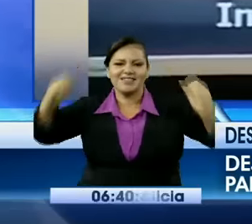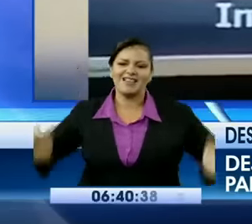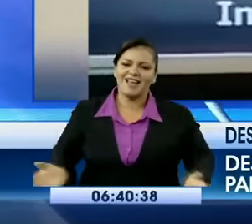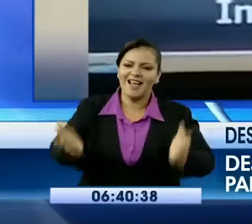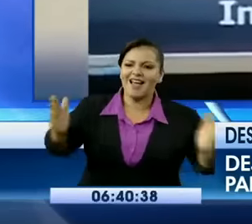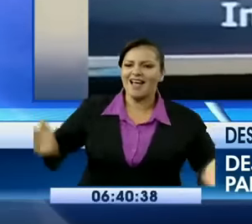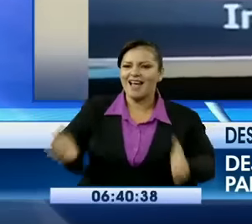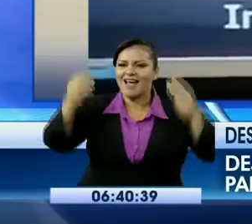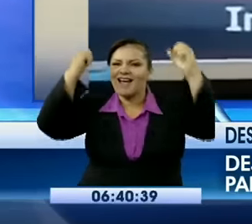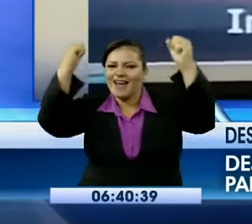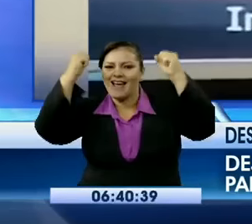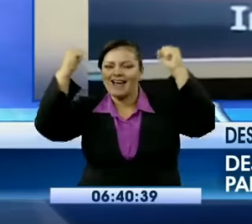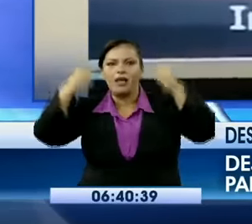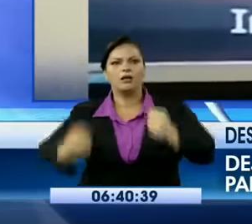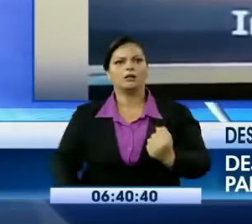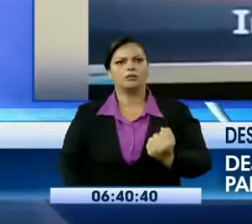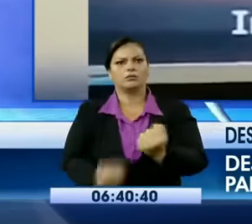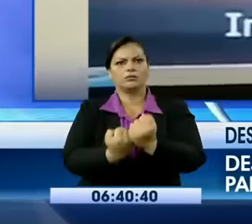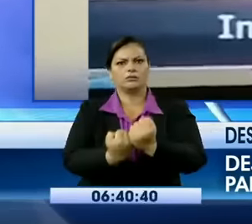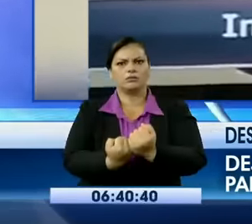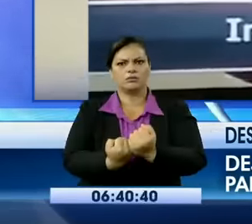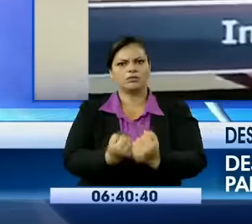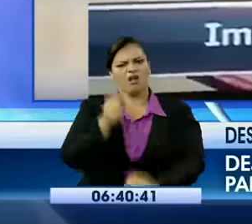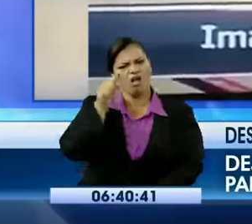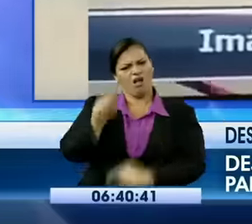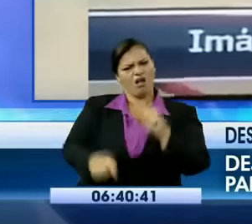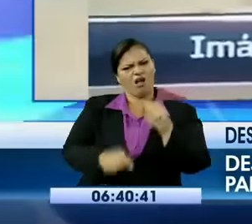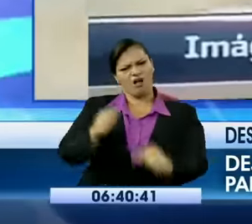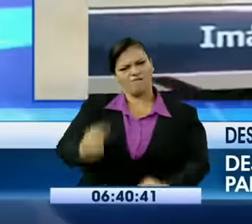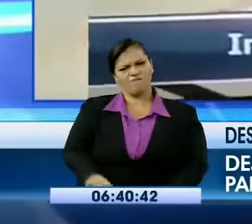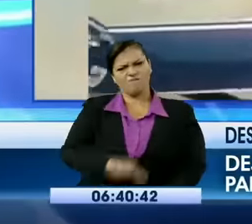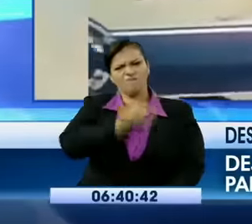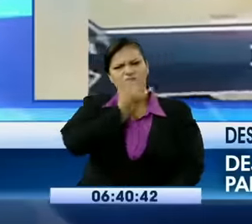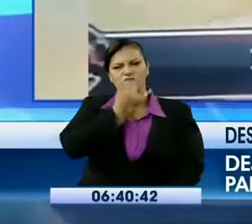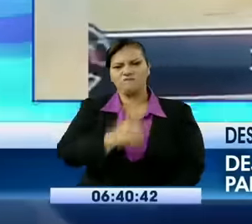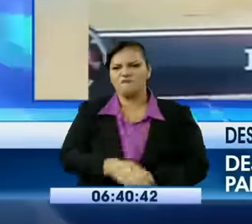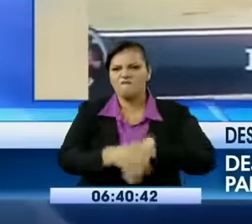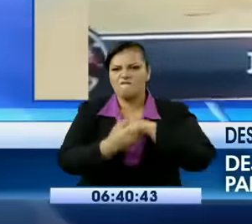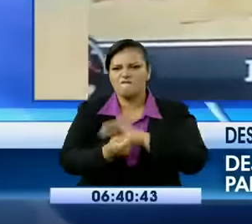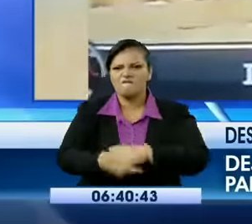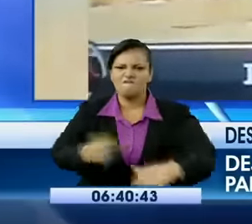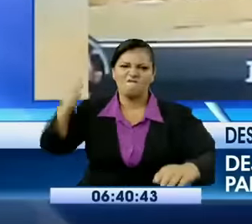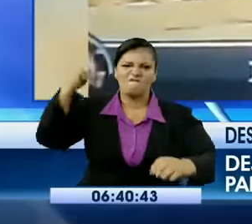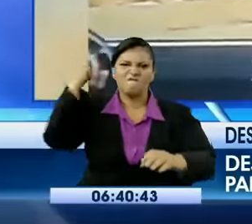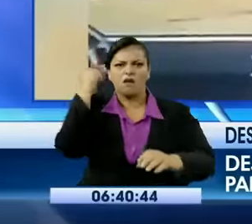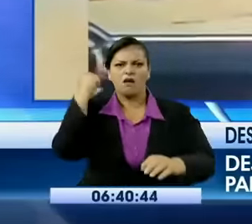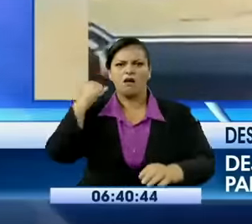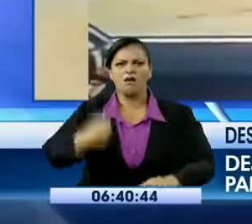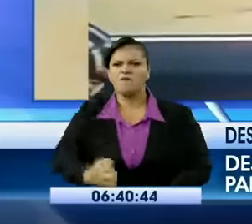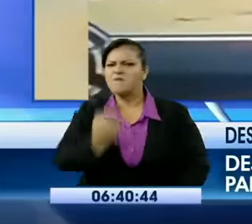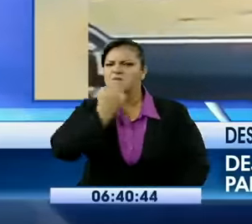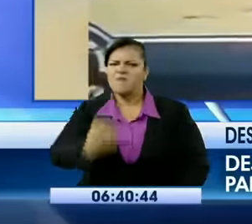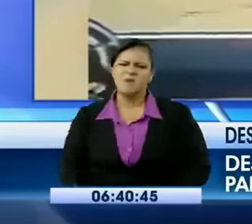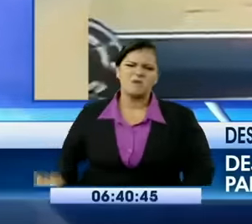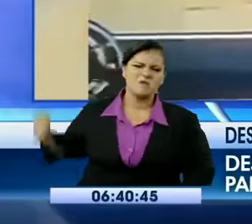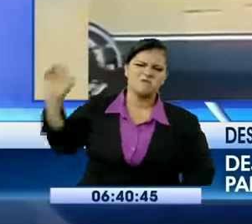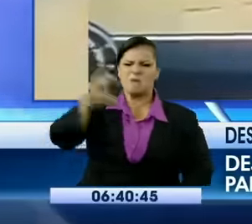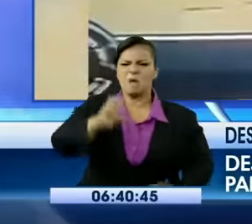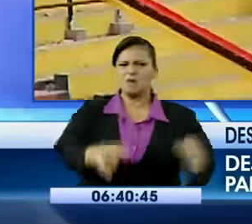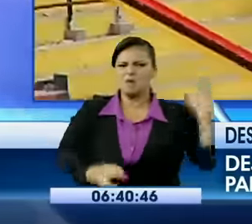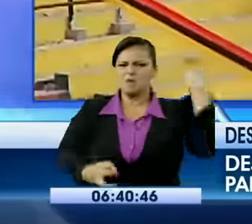se provoquen este tipo de temanes que pueden acabar con la vida de la gente. Y que ahora ha dejado más de 40 heridos. Sí, esa barra es la que le pone la parte